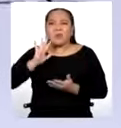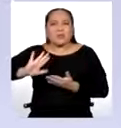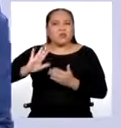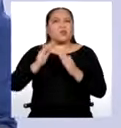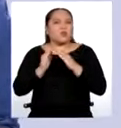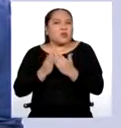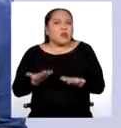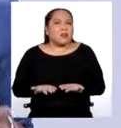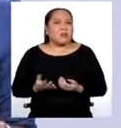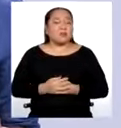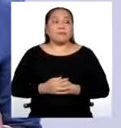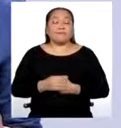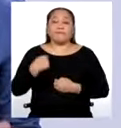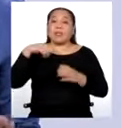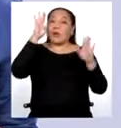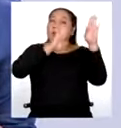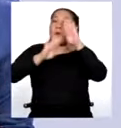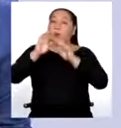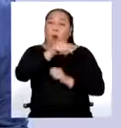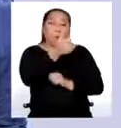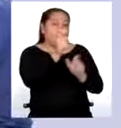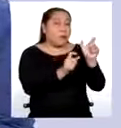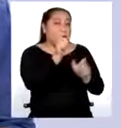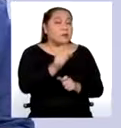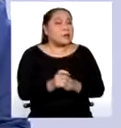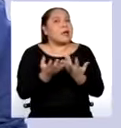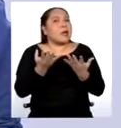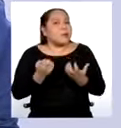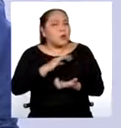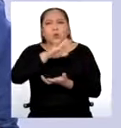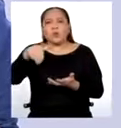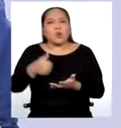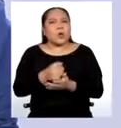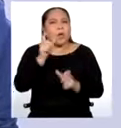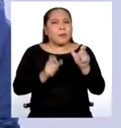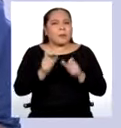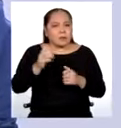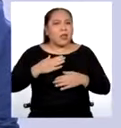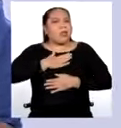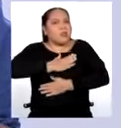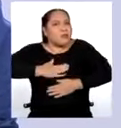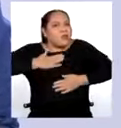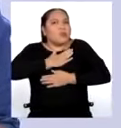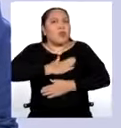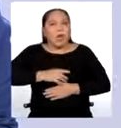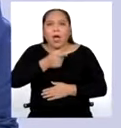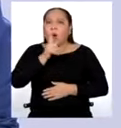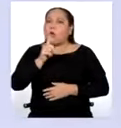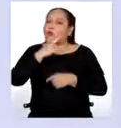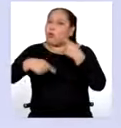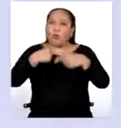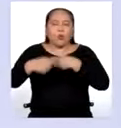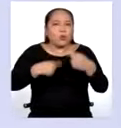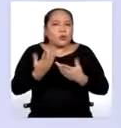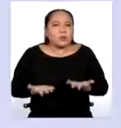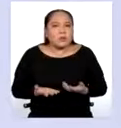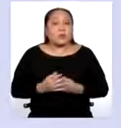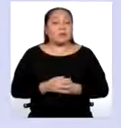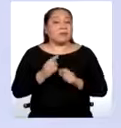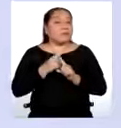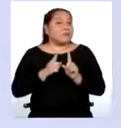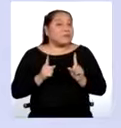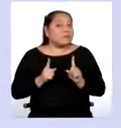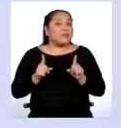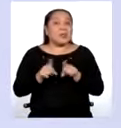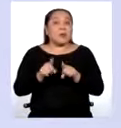hogares? Si nos preocupa el bien común, seguramente queremos que todas las personas disfrutemos del agua todos los días del año. Pero también,